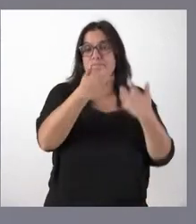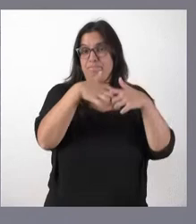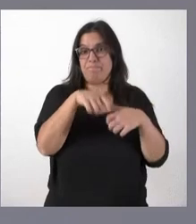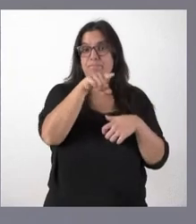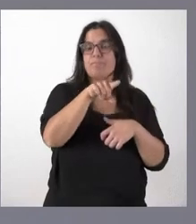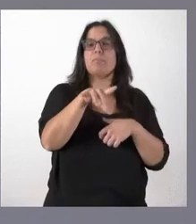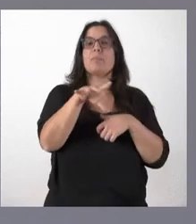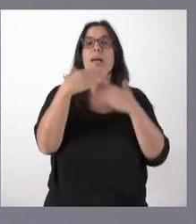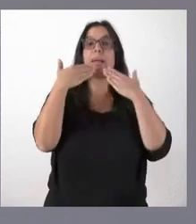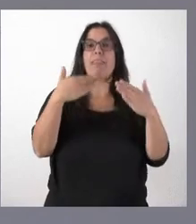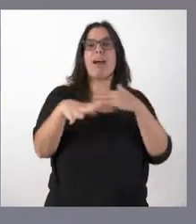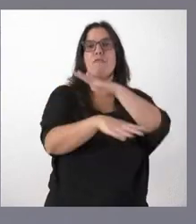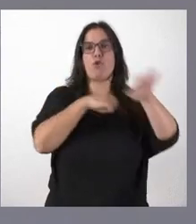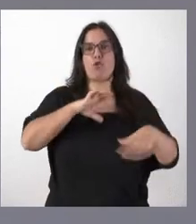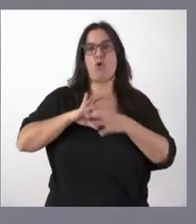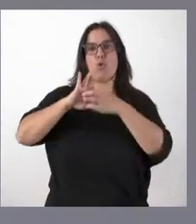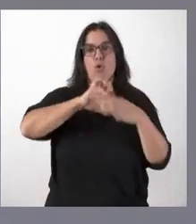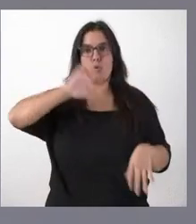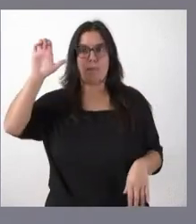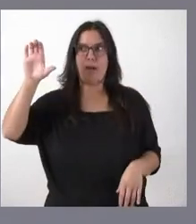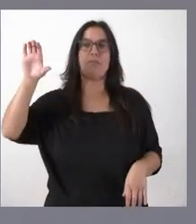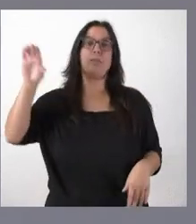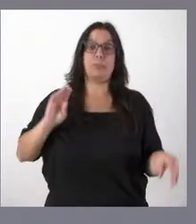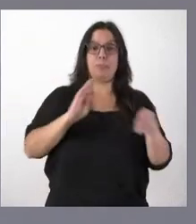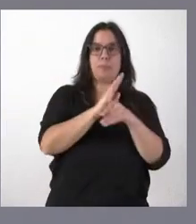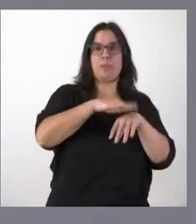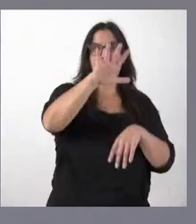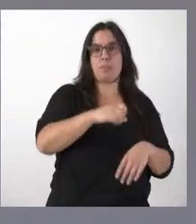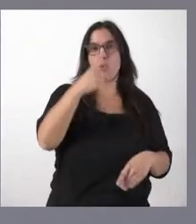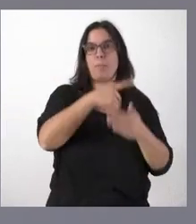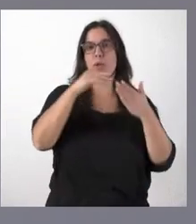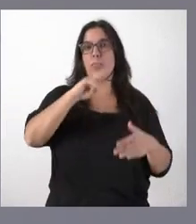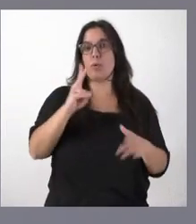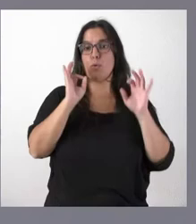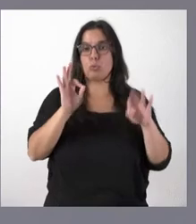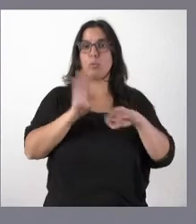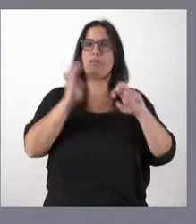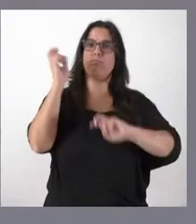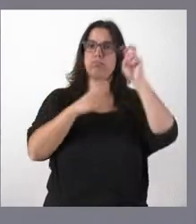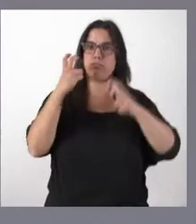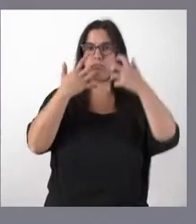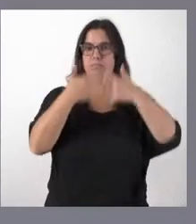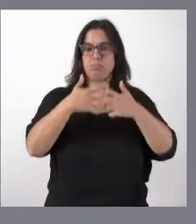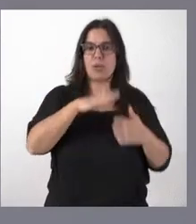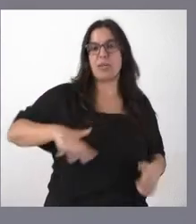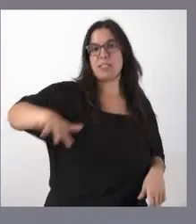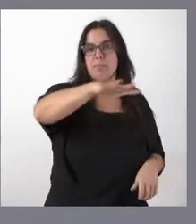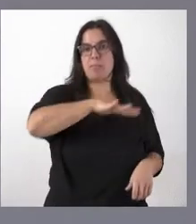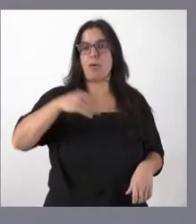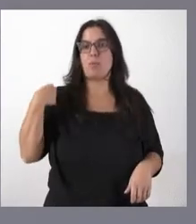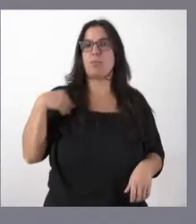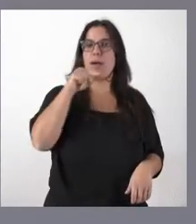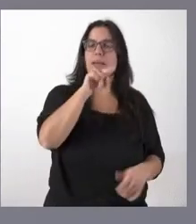fondos procedentes de la Unión Europea. Y lo que hacemos ahora es gastar e invertir este millón de euros precisamente en la remodelación del espacio físico donde van a